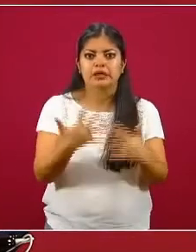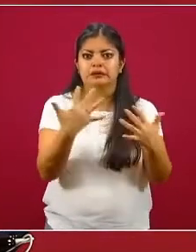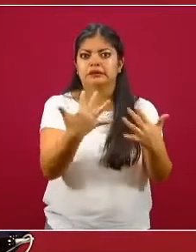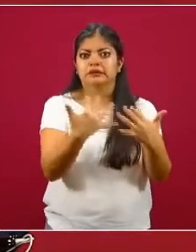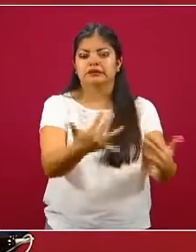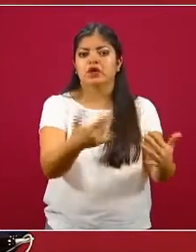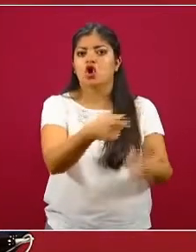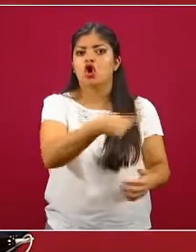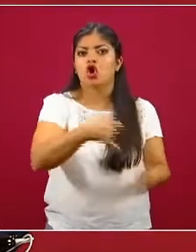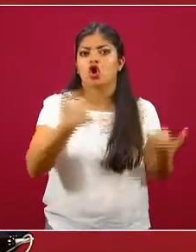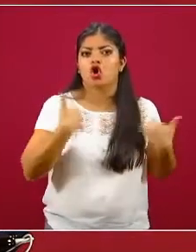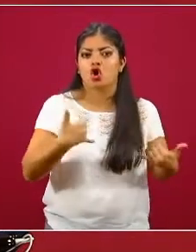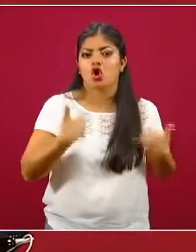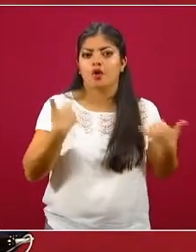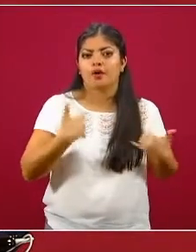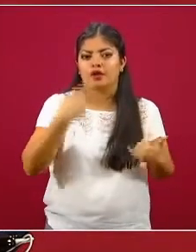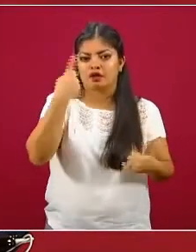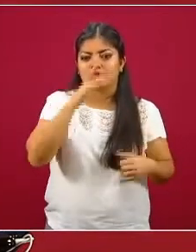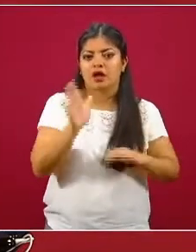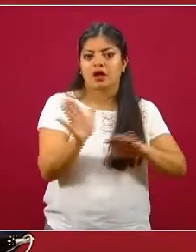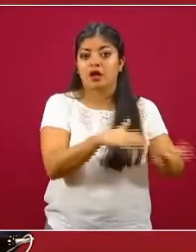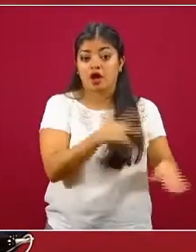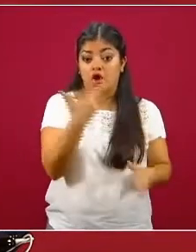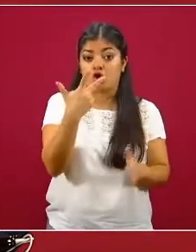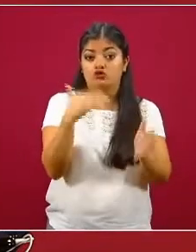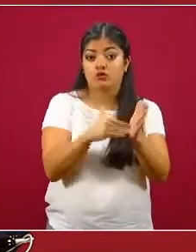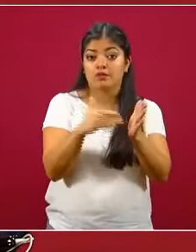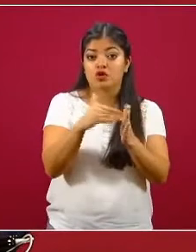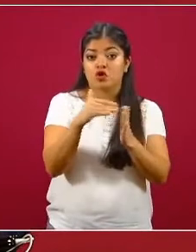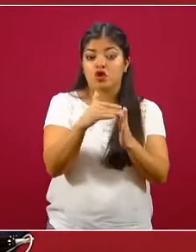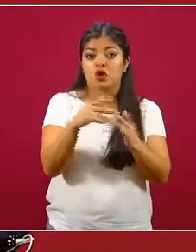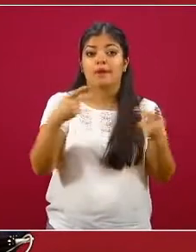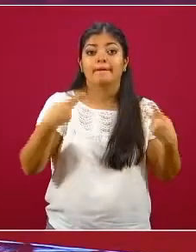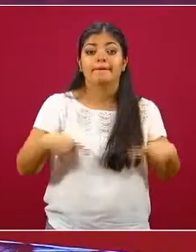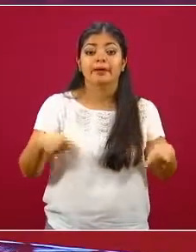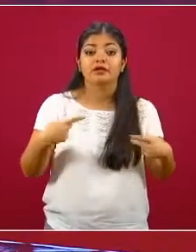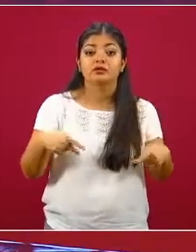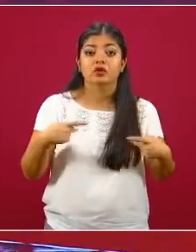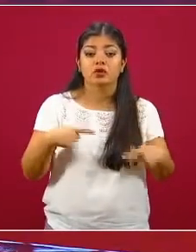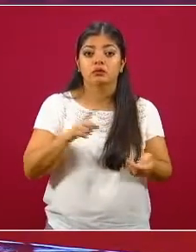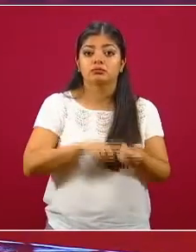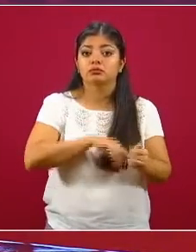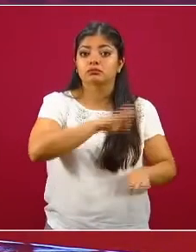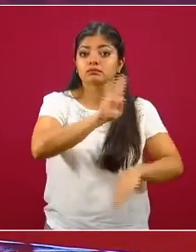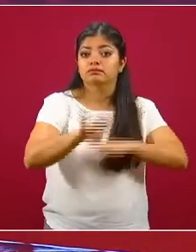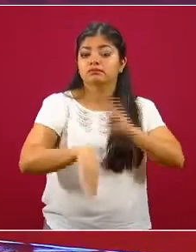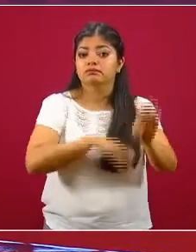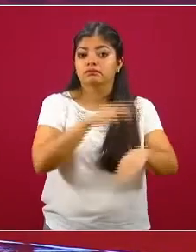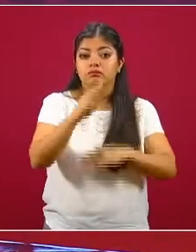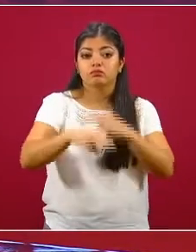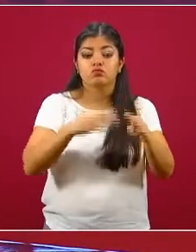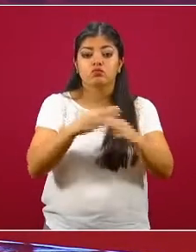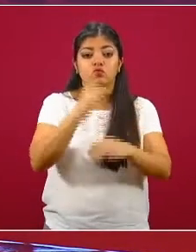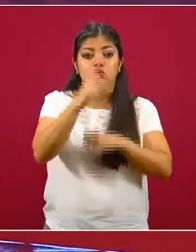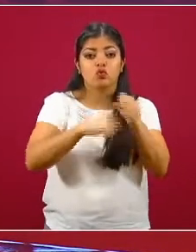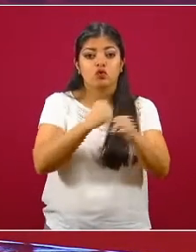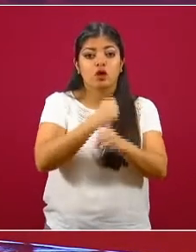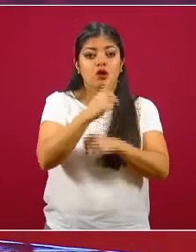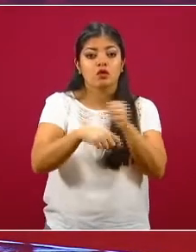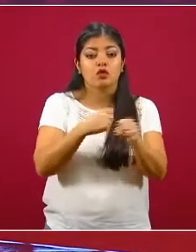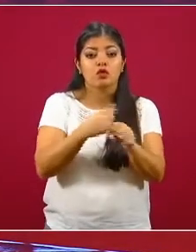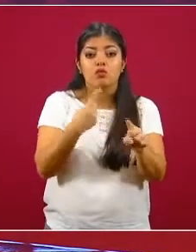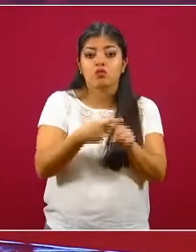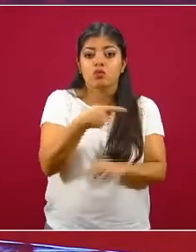principalmente jóvenes, para reemplazar a los más de 8 millones de personas que mueren en el mundo cada año por su